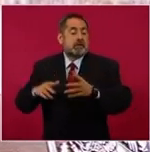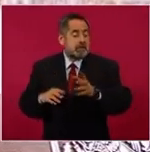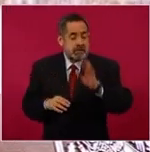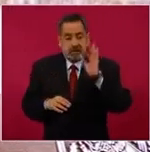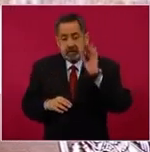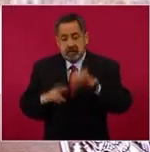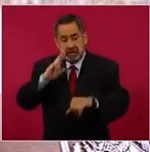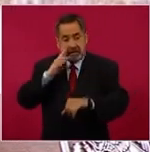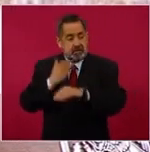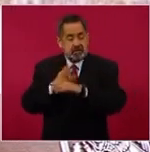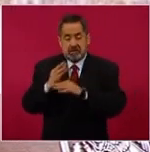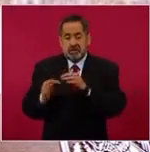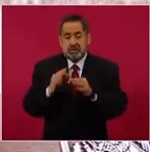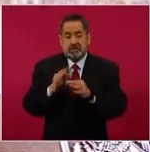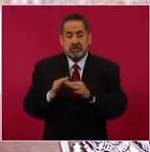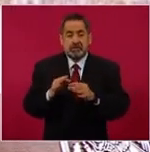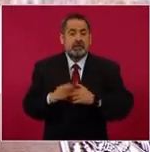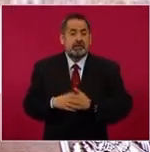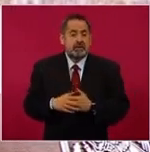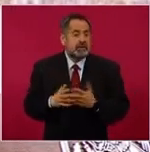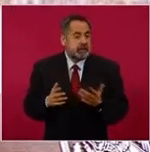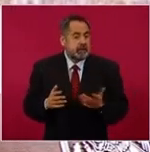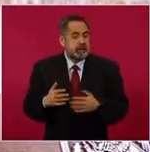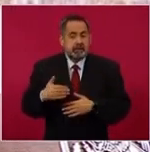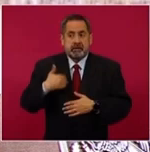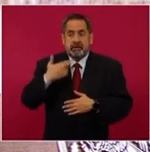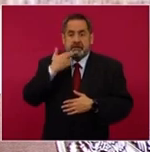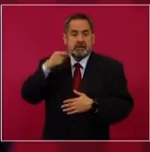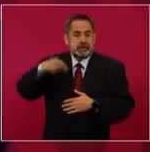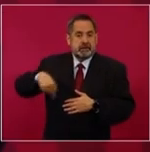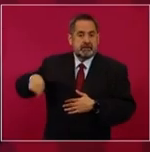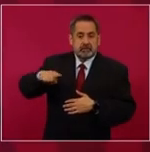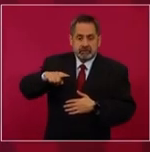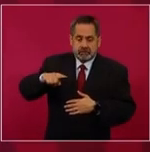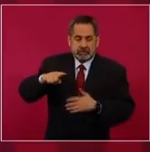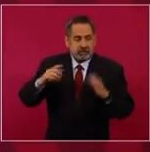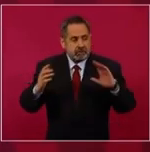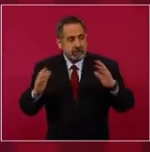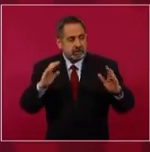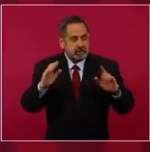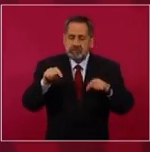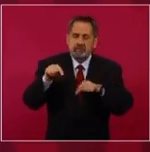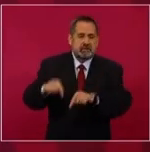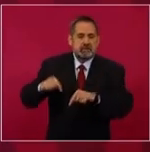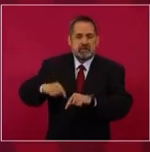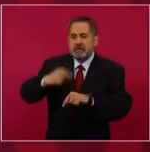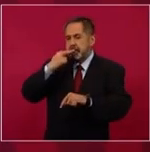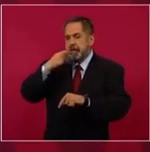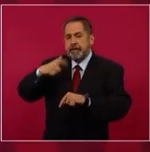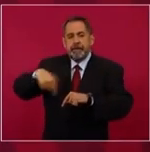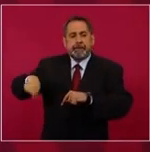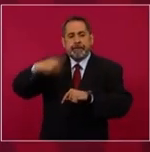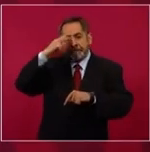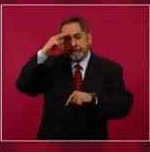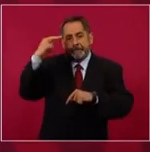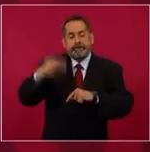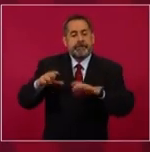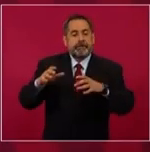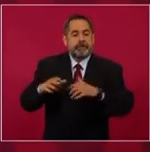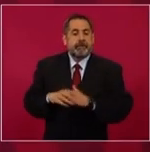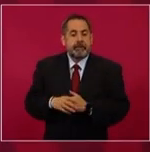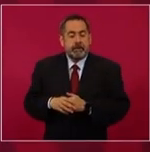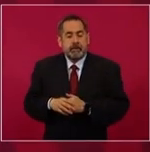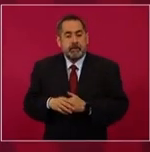ventajas comparativas que no hay que